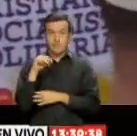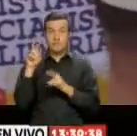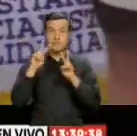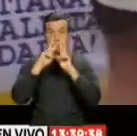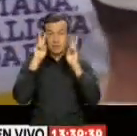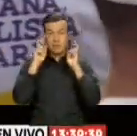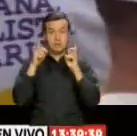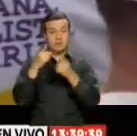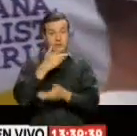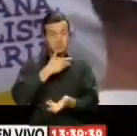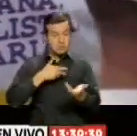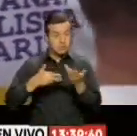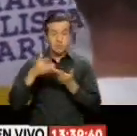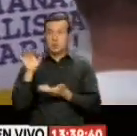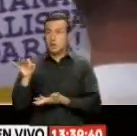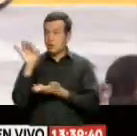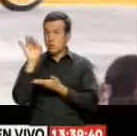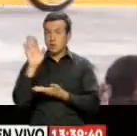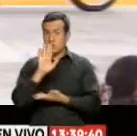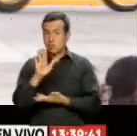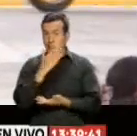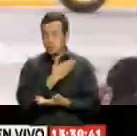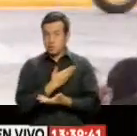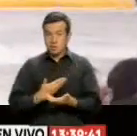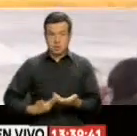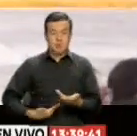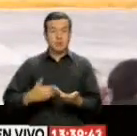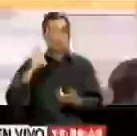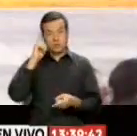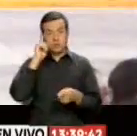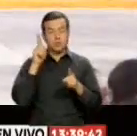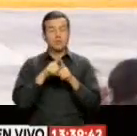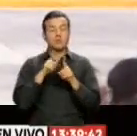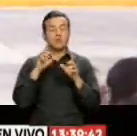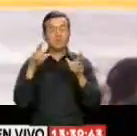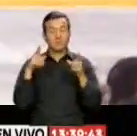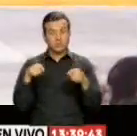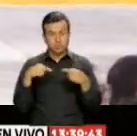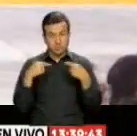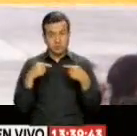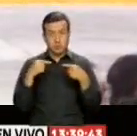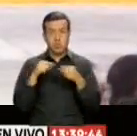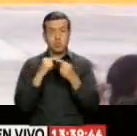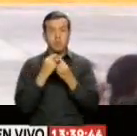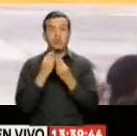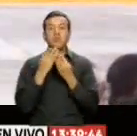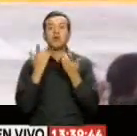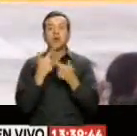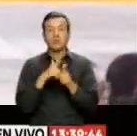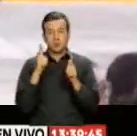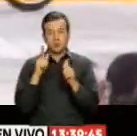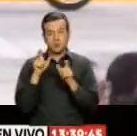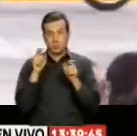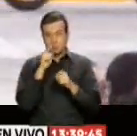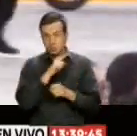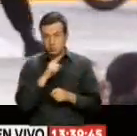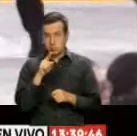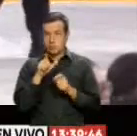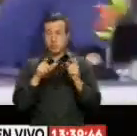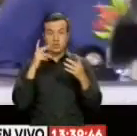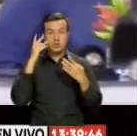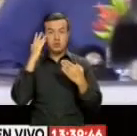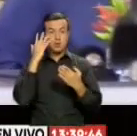marco De las mesas De negociación Los delegados Del mandatario Acordaron Con los miembros De la opositora Alianza Cívica La liberación De los denominados Presos